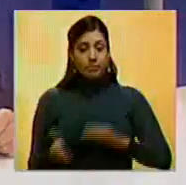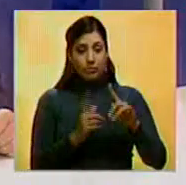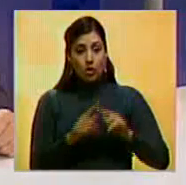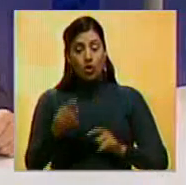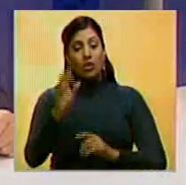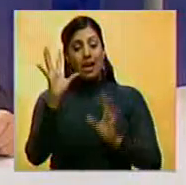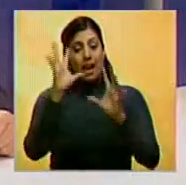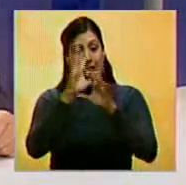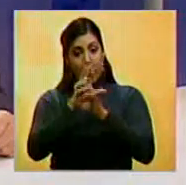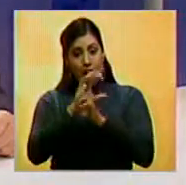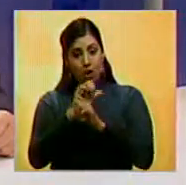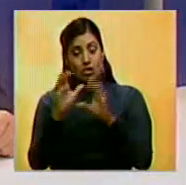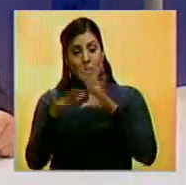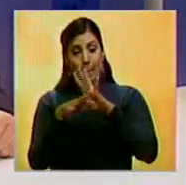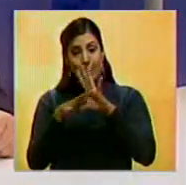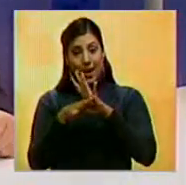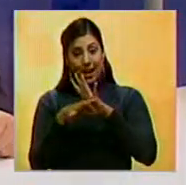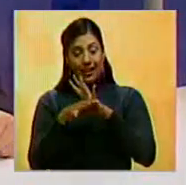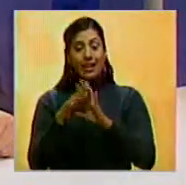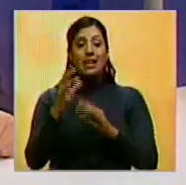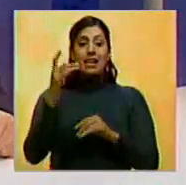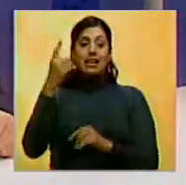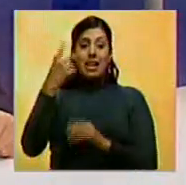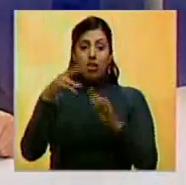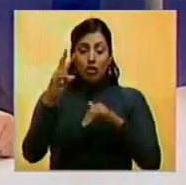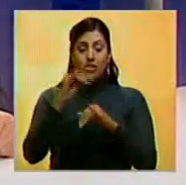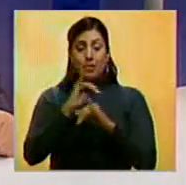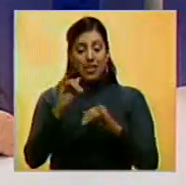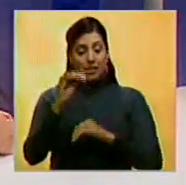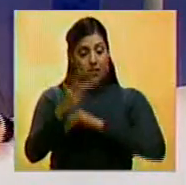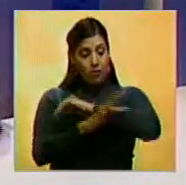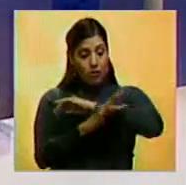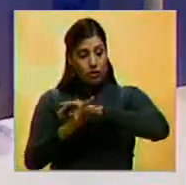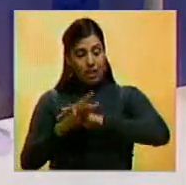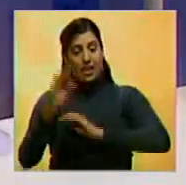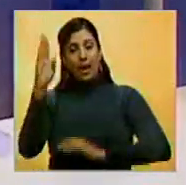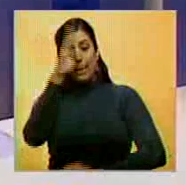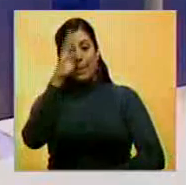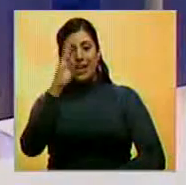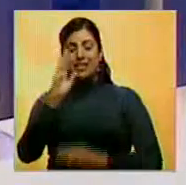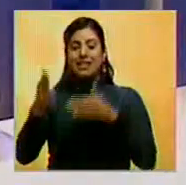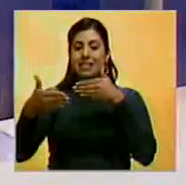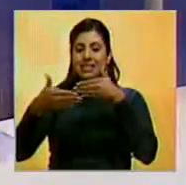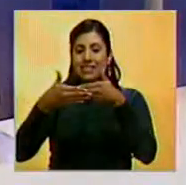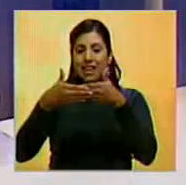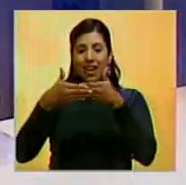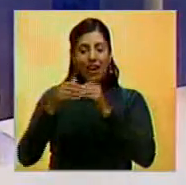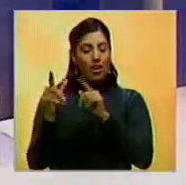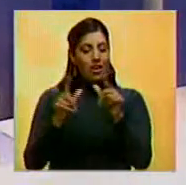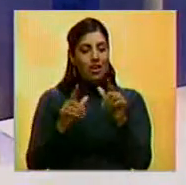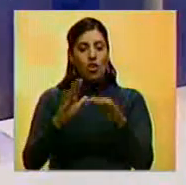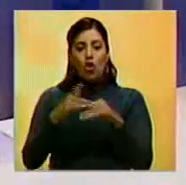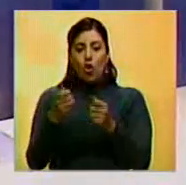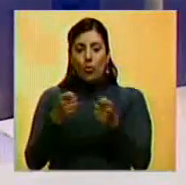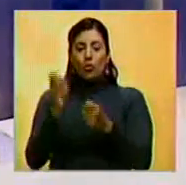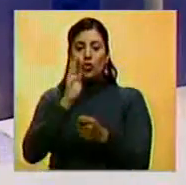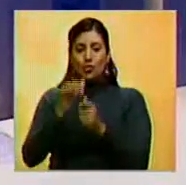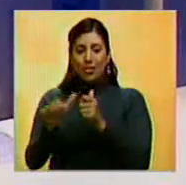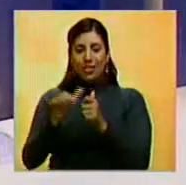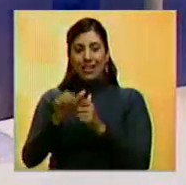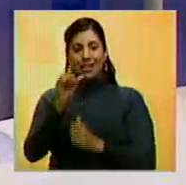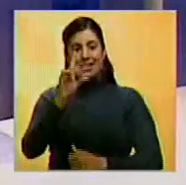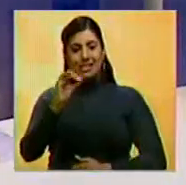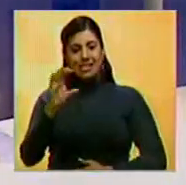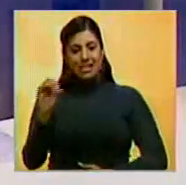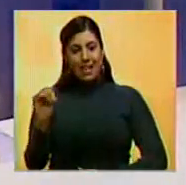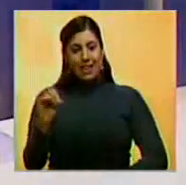Y desde la medianoche del martes, la frontera entre Venezuela y Brasil está cerrada por orden del gobierno nacional como medida para combatir el contrabando de billetes de 100